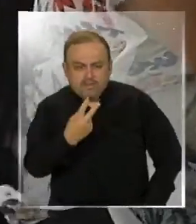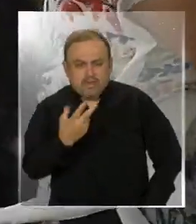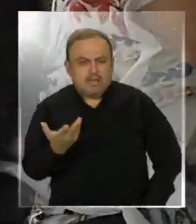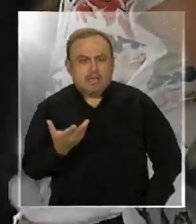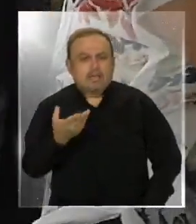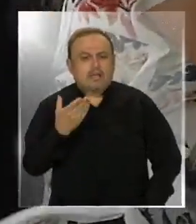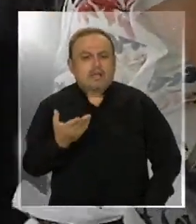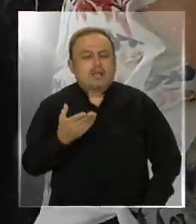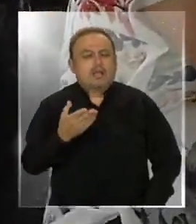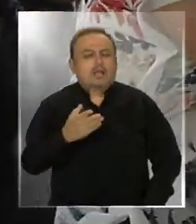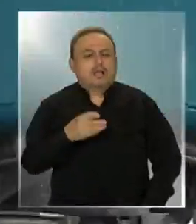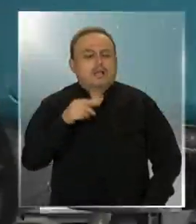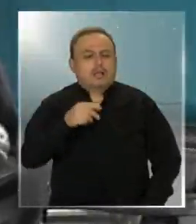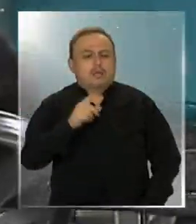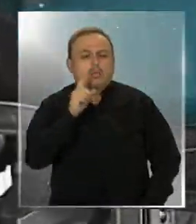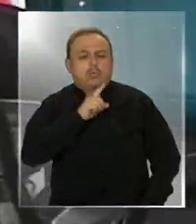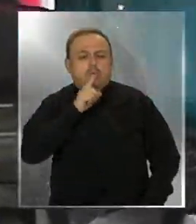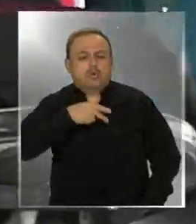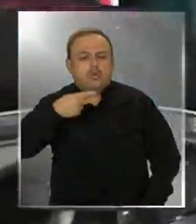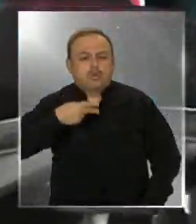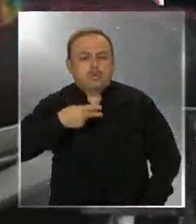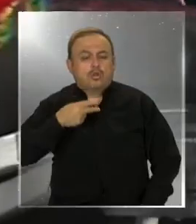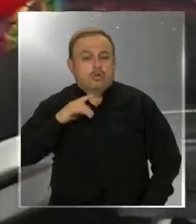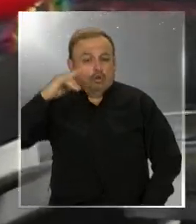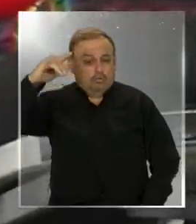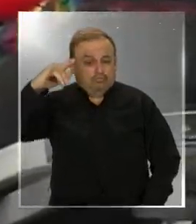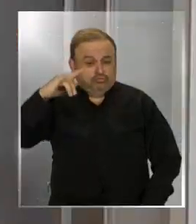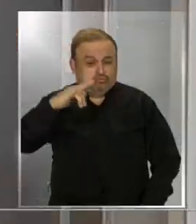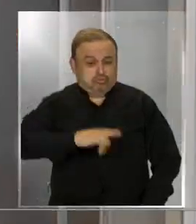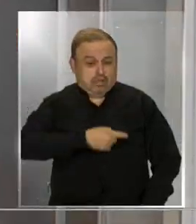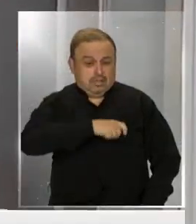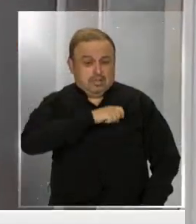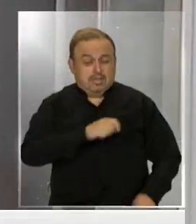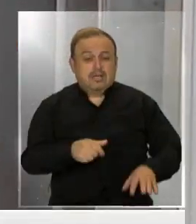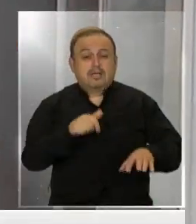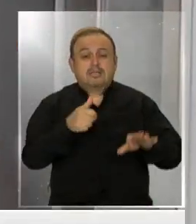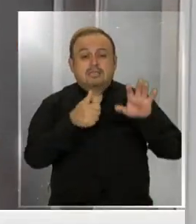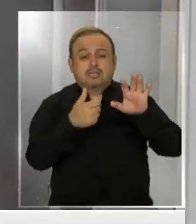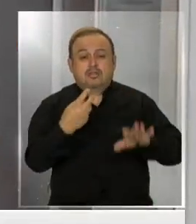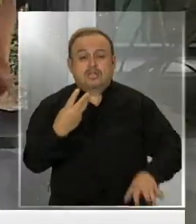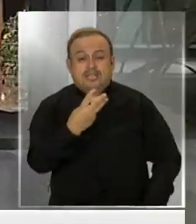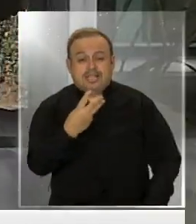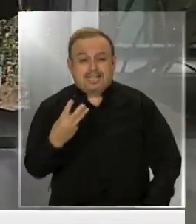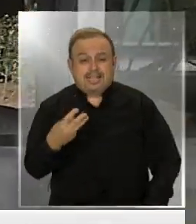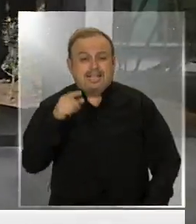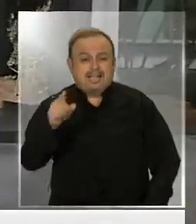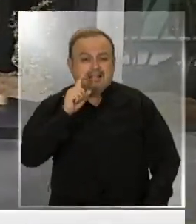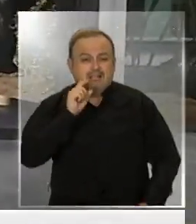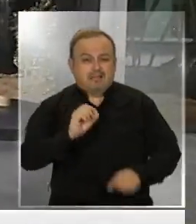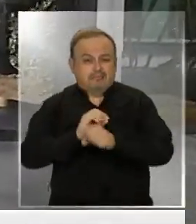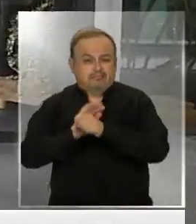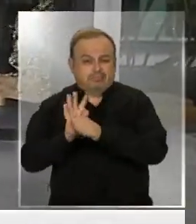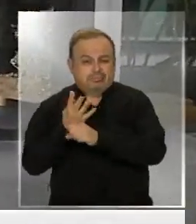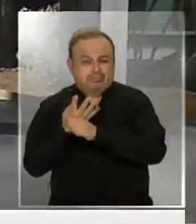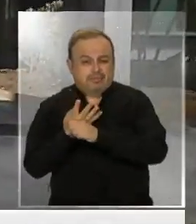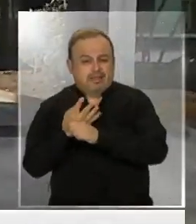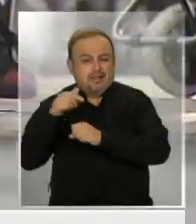que última noticia, el vuelo de Iberia 68-73, viene la nueva cepa de